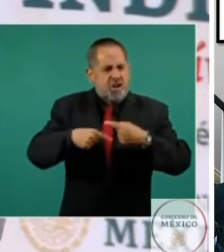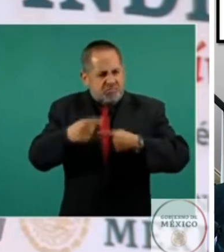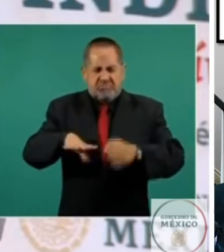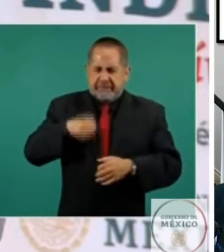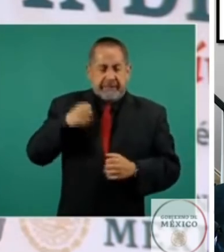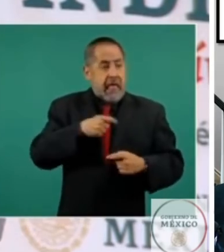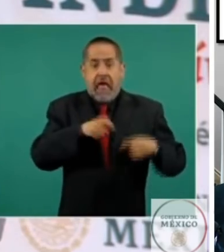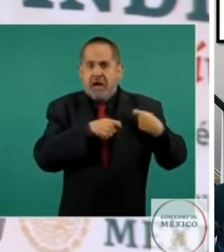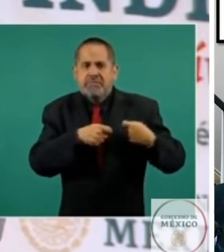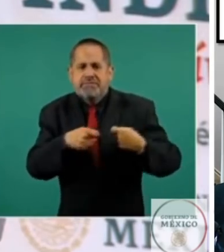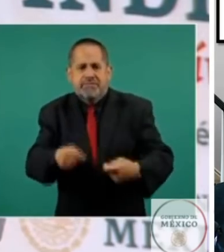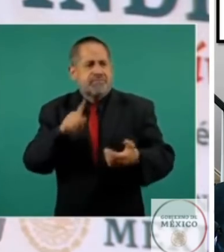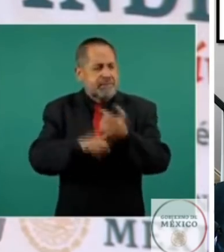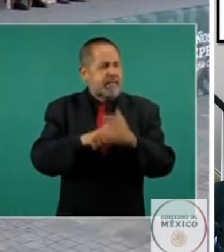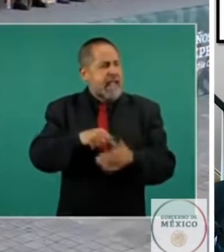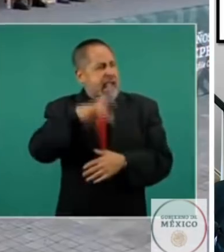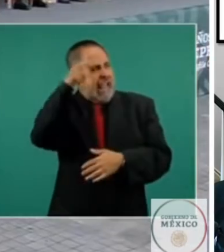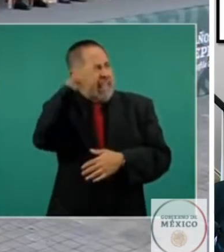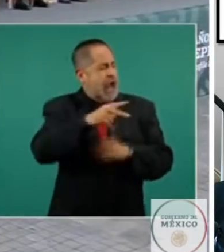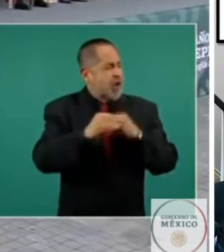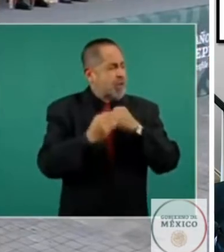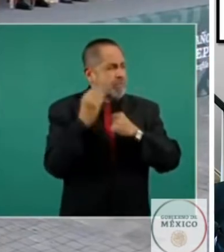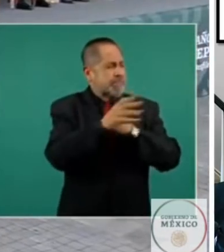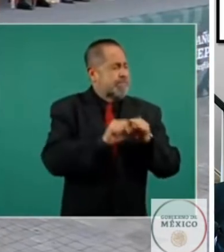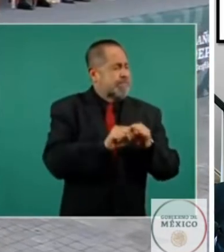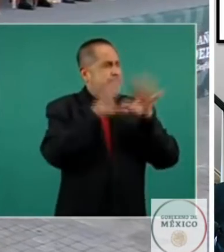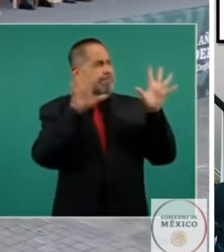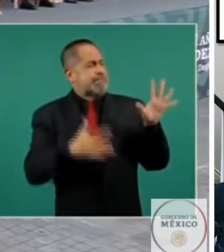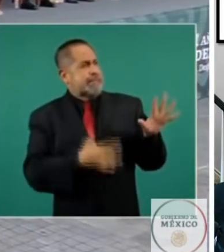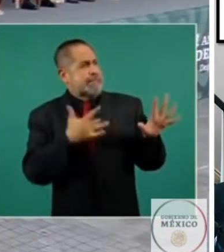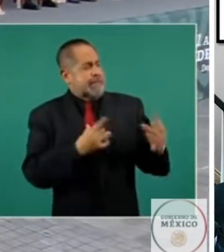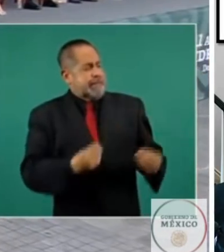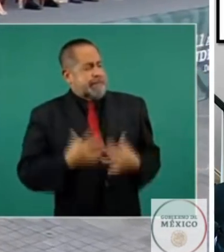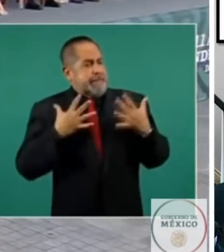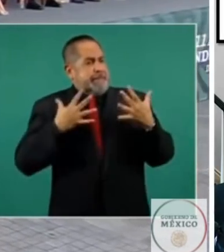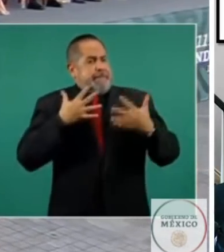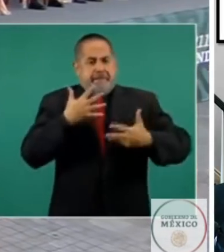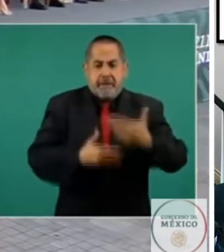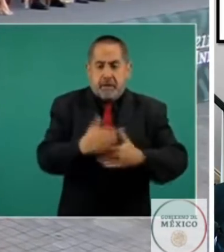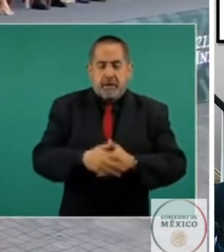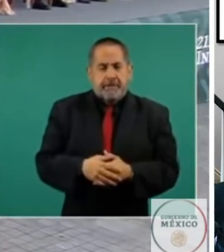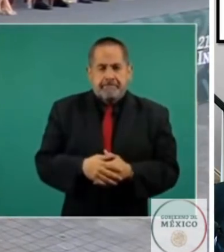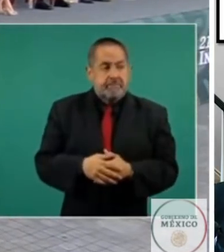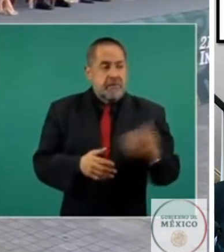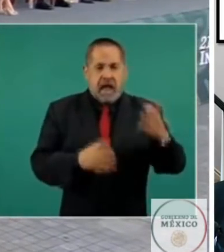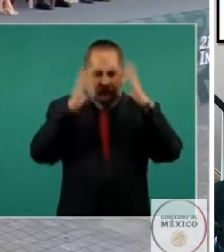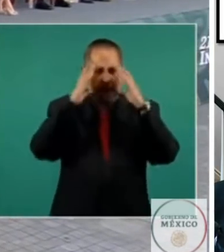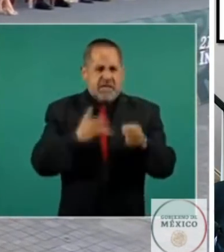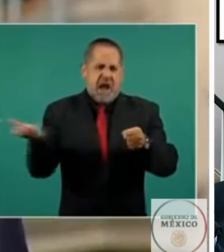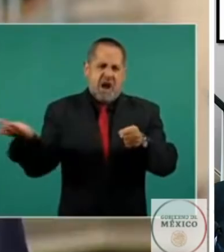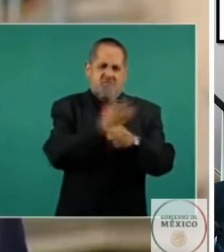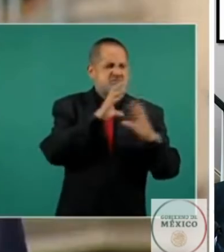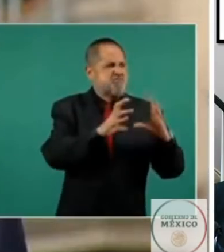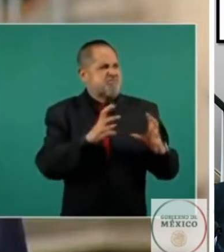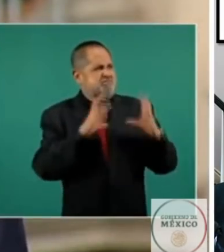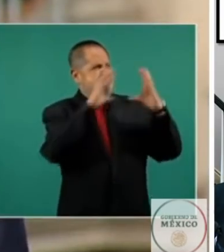entonces el sol de Hidalgo de lucir. Colgaron en jaulas de hierro las cabezas de los héroes, mordieron los